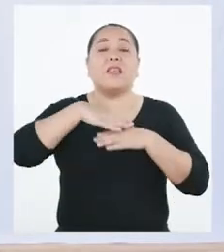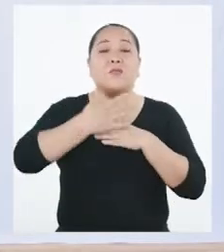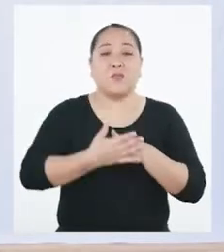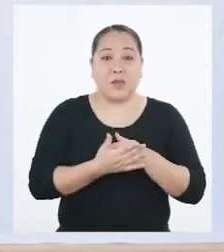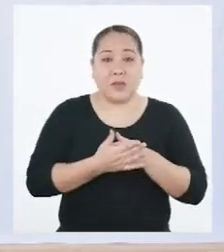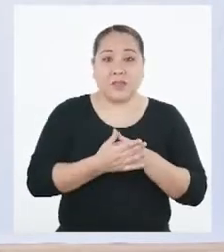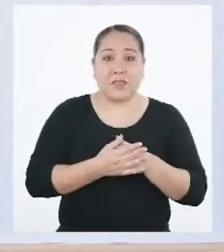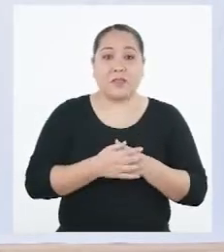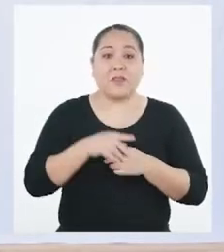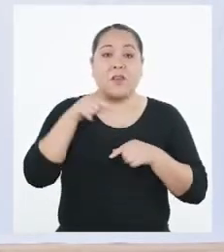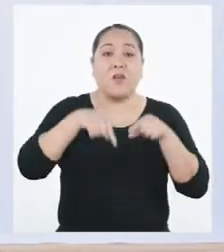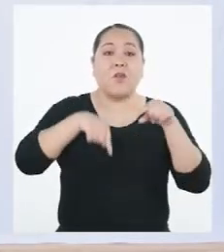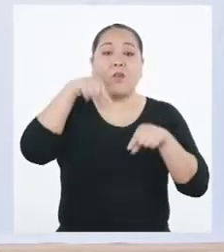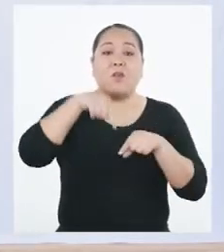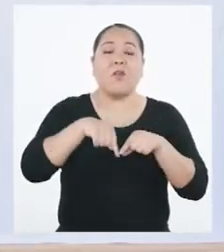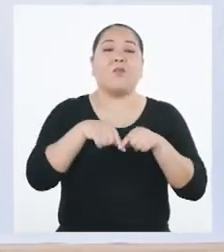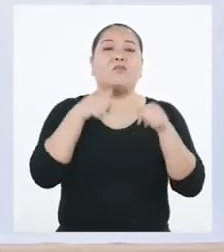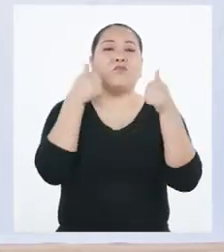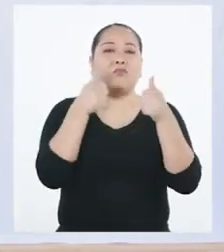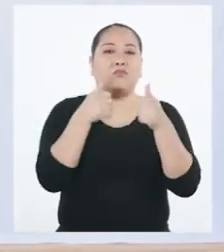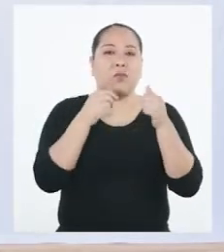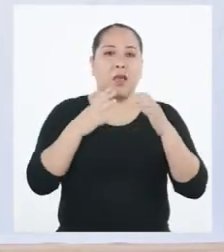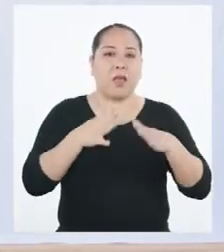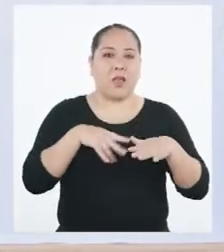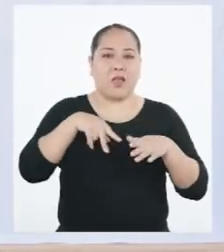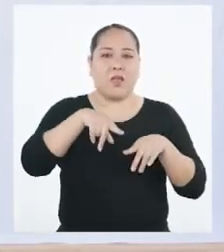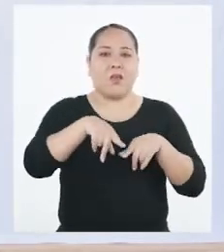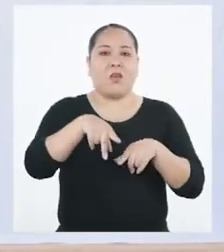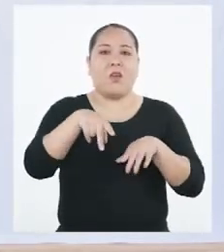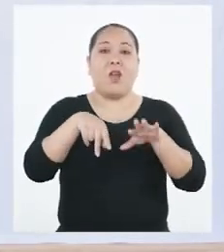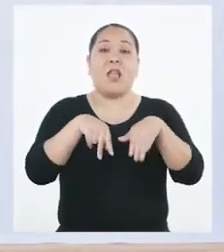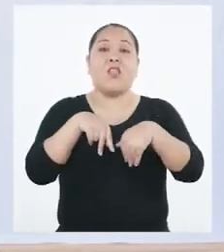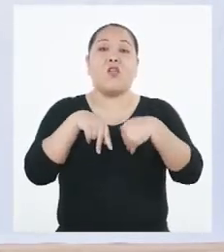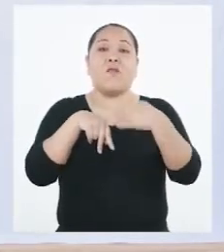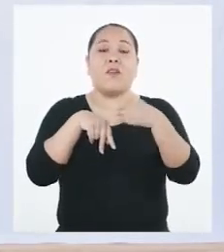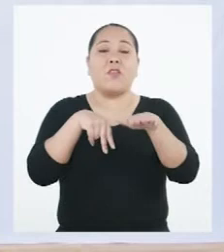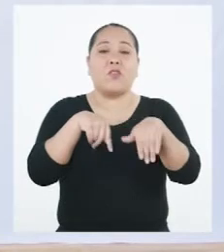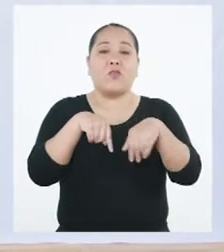levantamos una pierna manteniendo el equilibrio y giramos el tobillo.